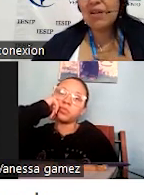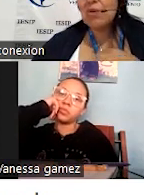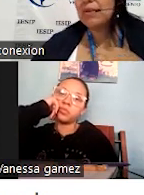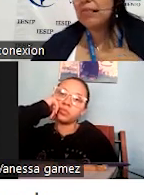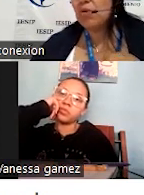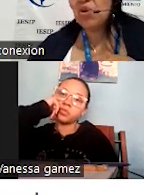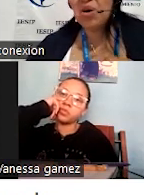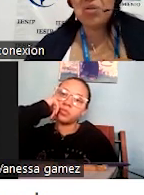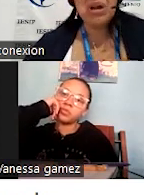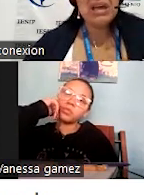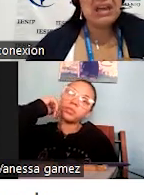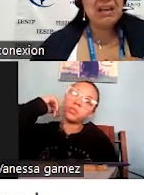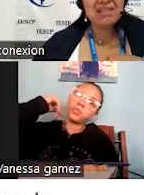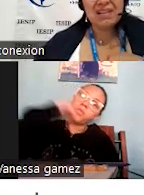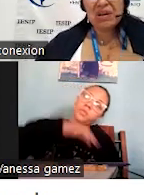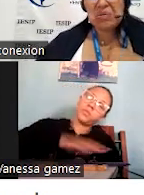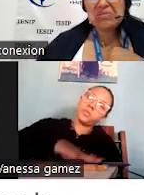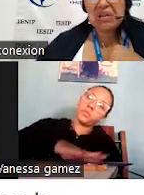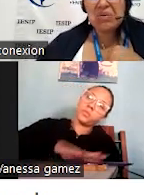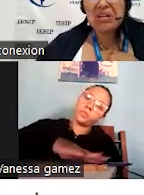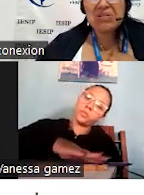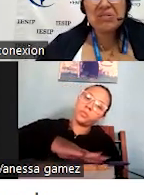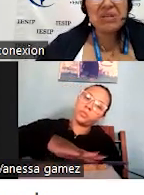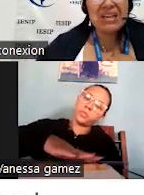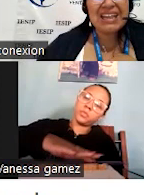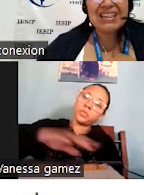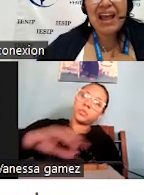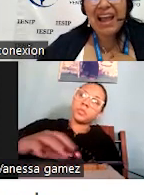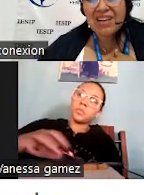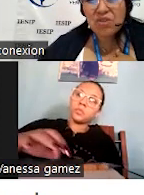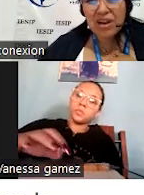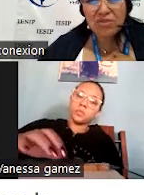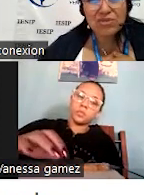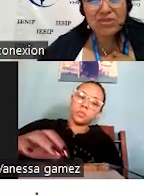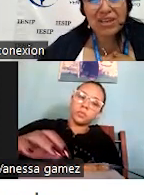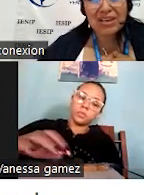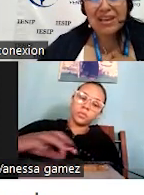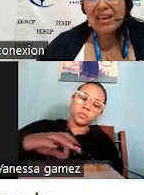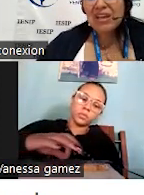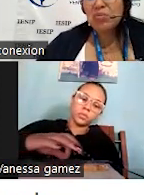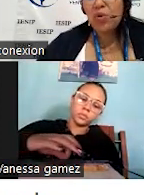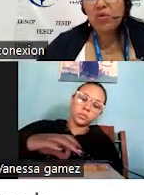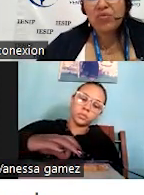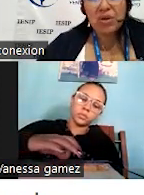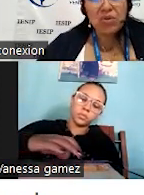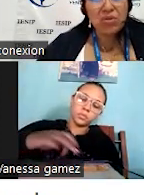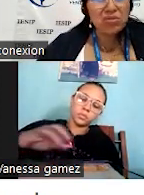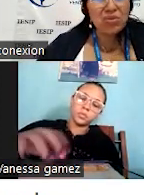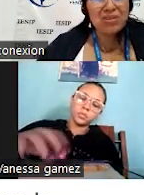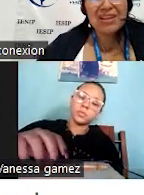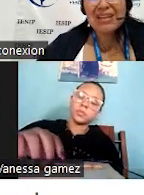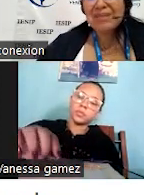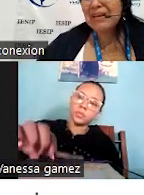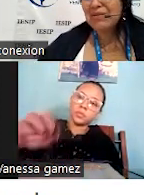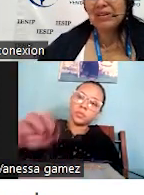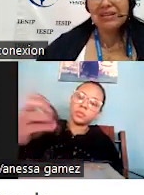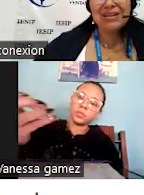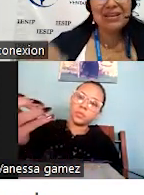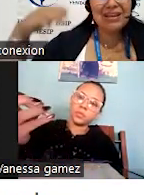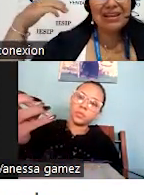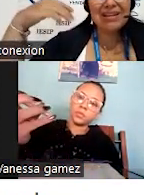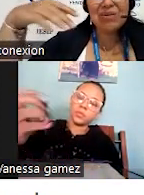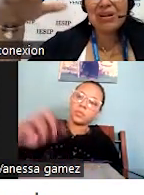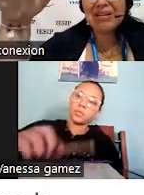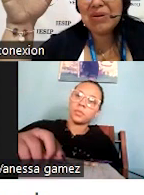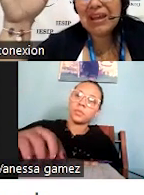Y los mismos, no, esa, esa contadora, no, mira, ay, yo la escuché, por favor, no, esa tipa lo que